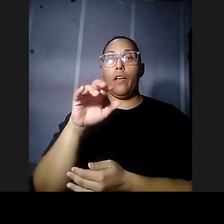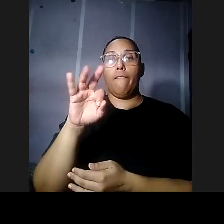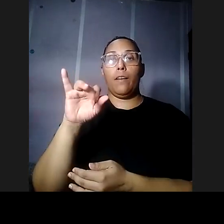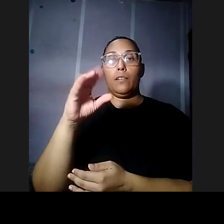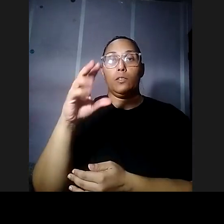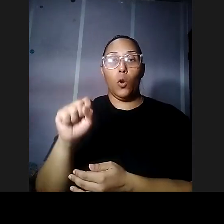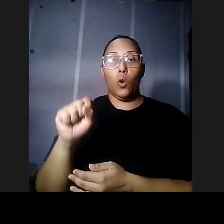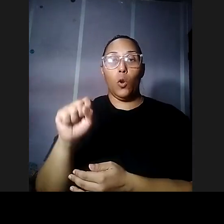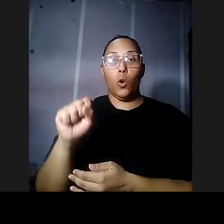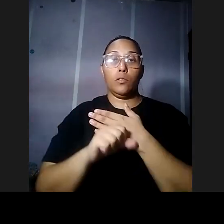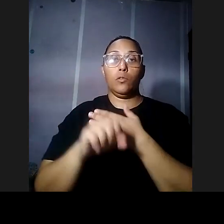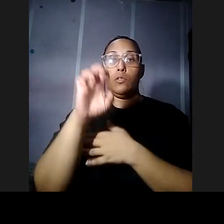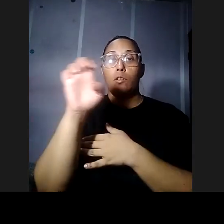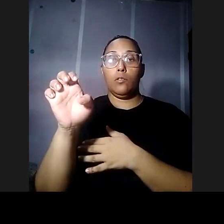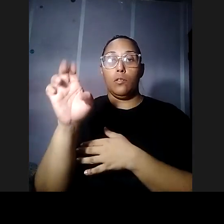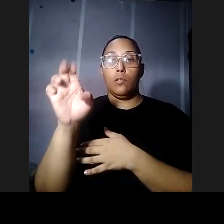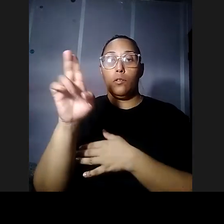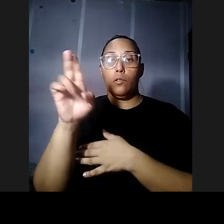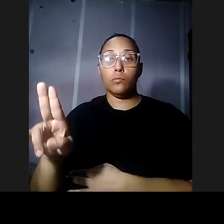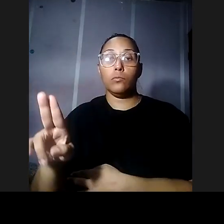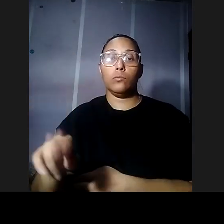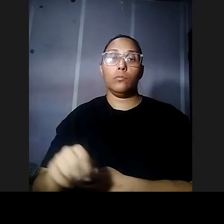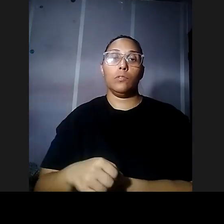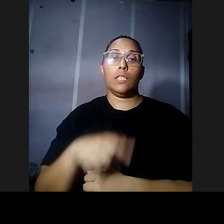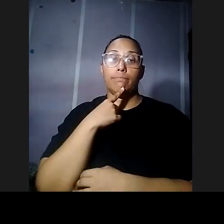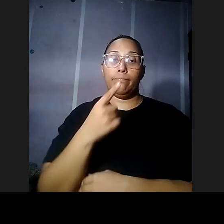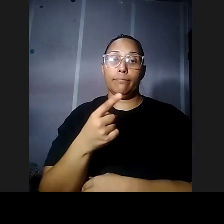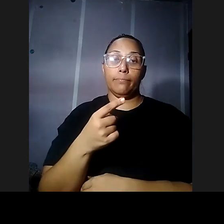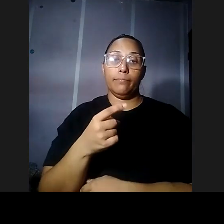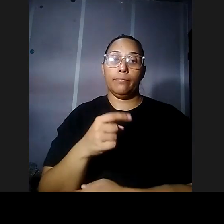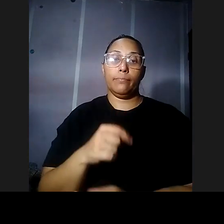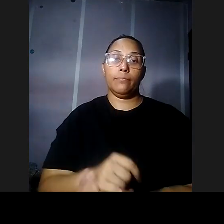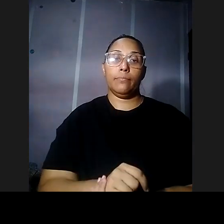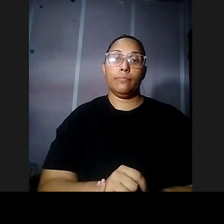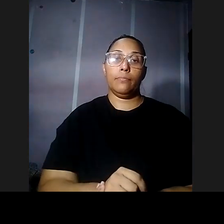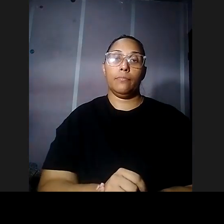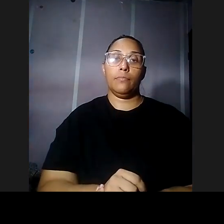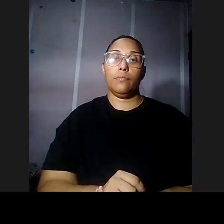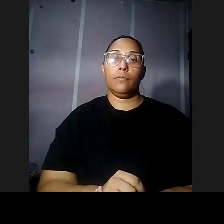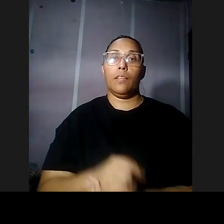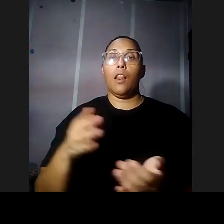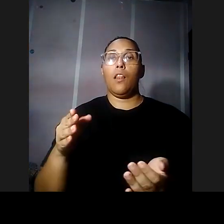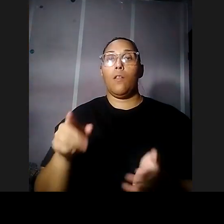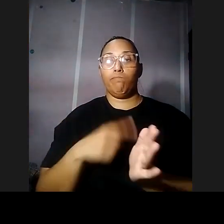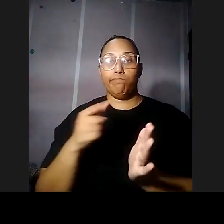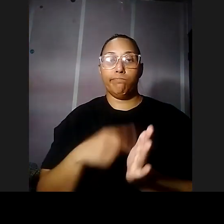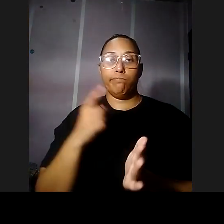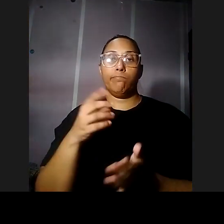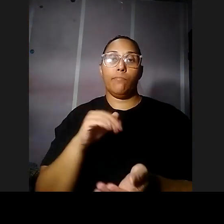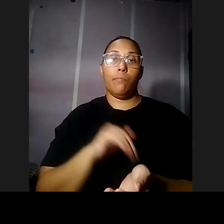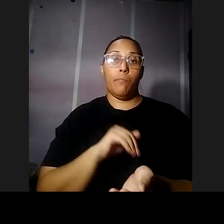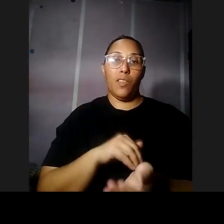Estados Unidos y se dice por ahí que algunos médicos pues se trataron de llevar el